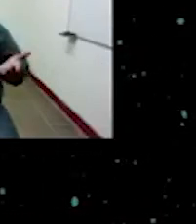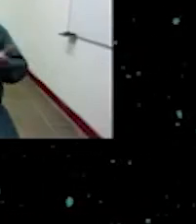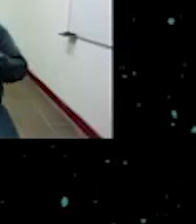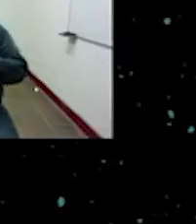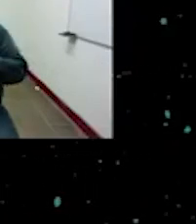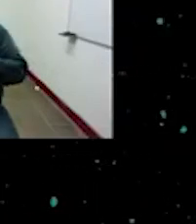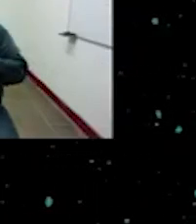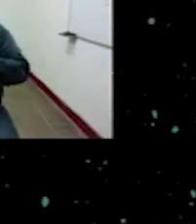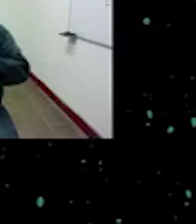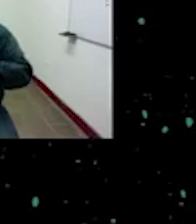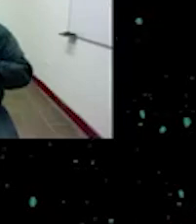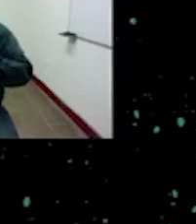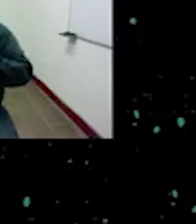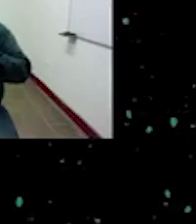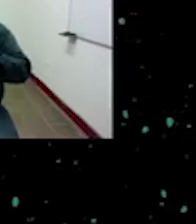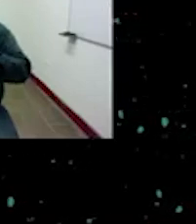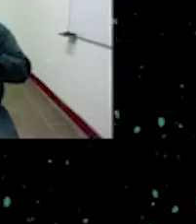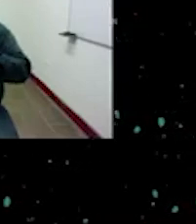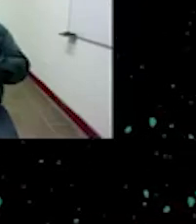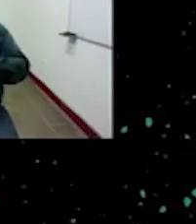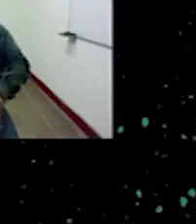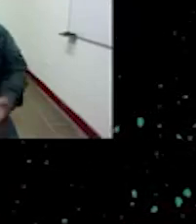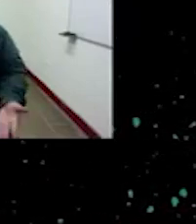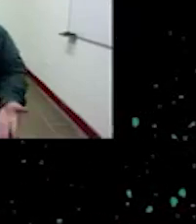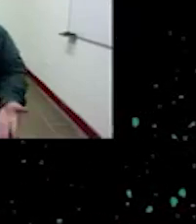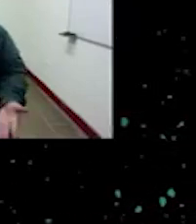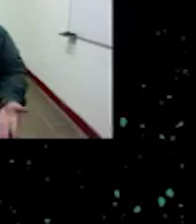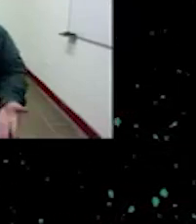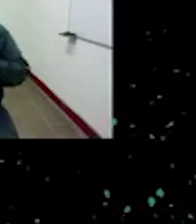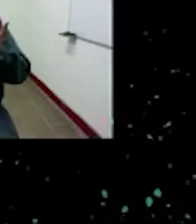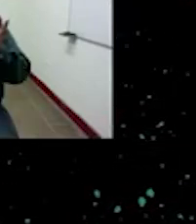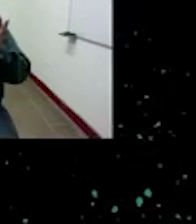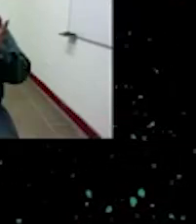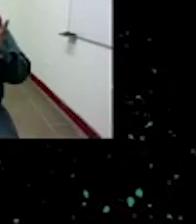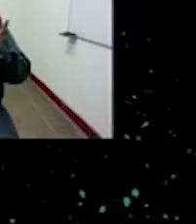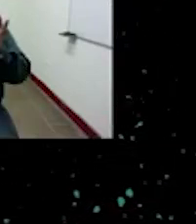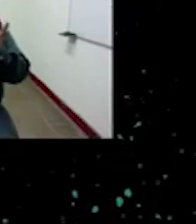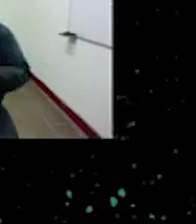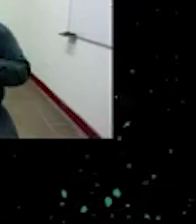ponencia. Diego, muchísimas gracias. No sé si tengas un comentario final.